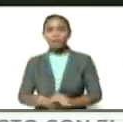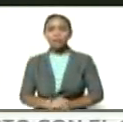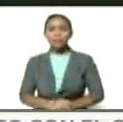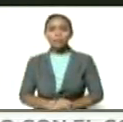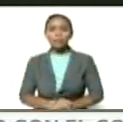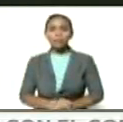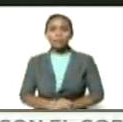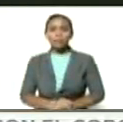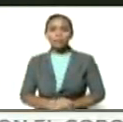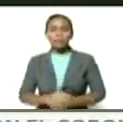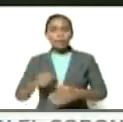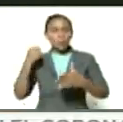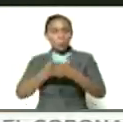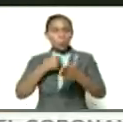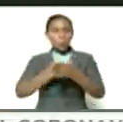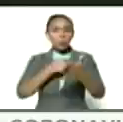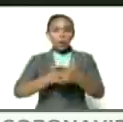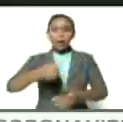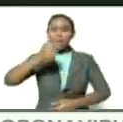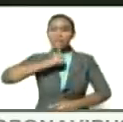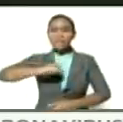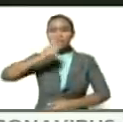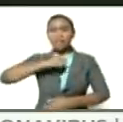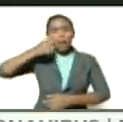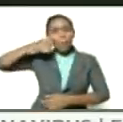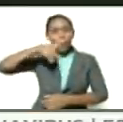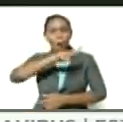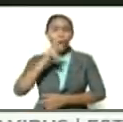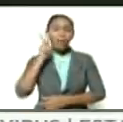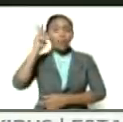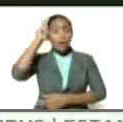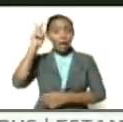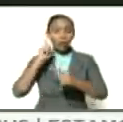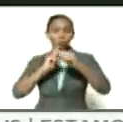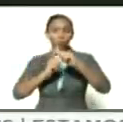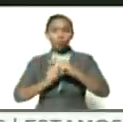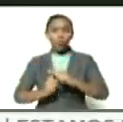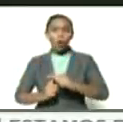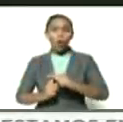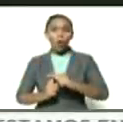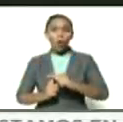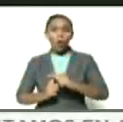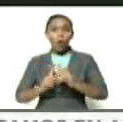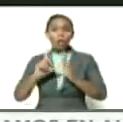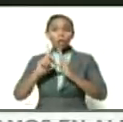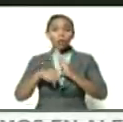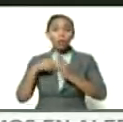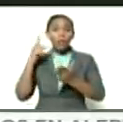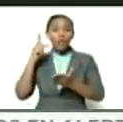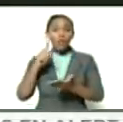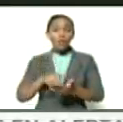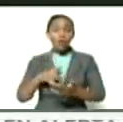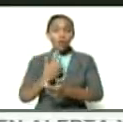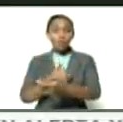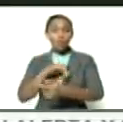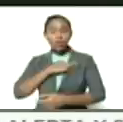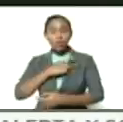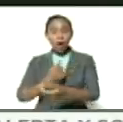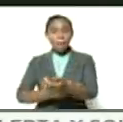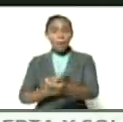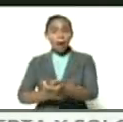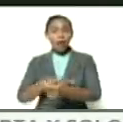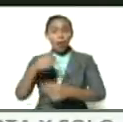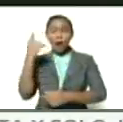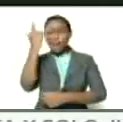A la lucha de resistencia de los pueblos indígenas se sumó luego la llegada de nuestros hermanos africanos, nuestros